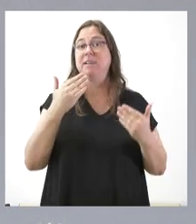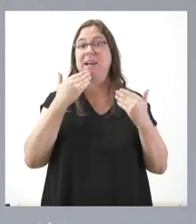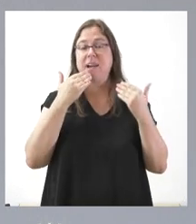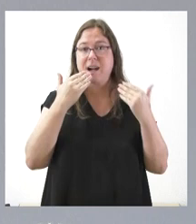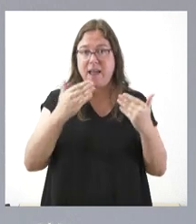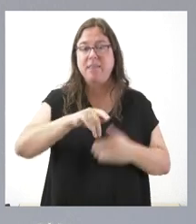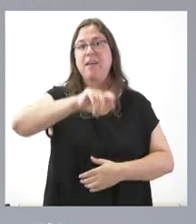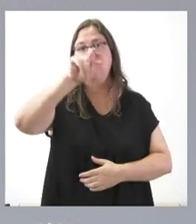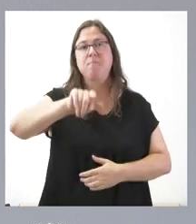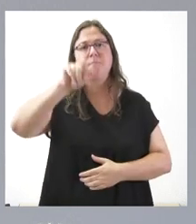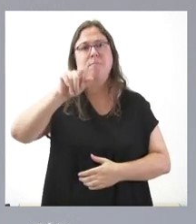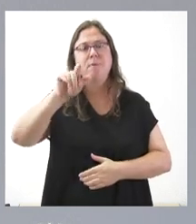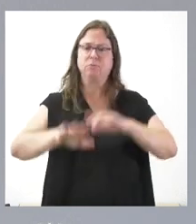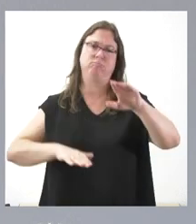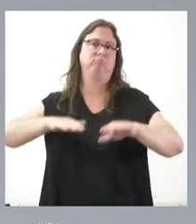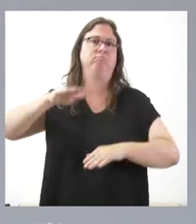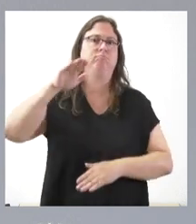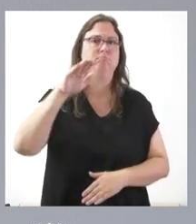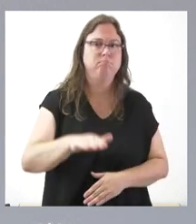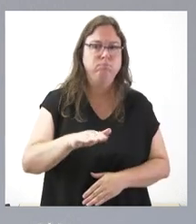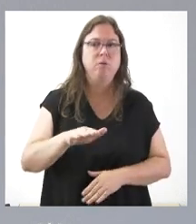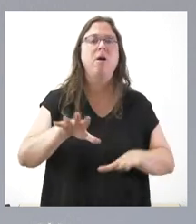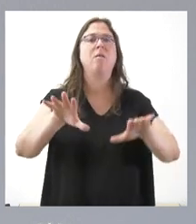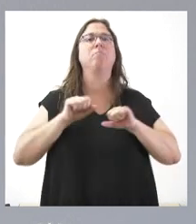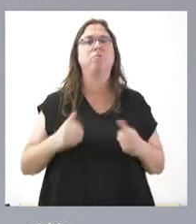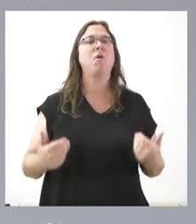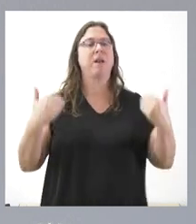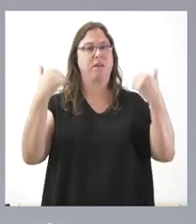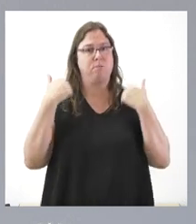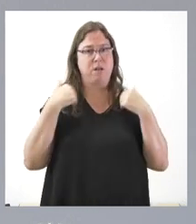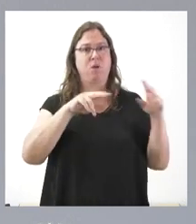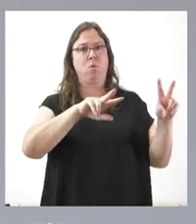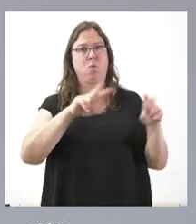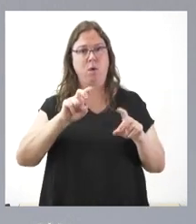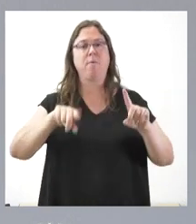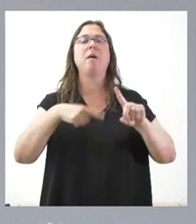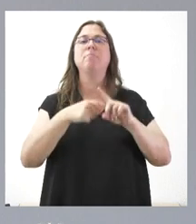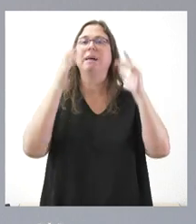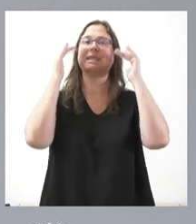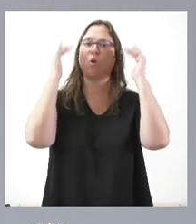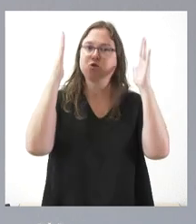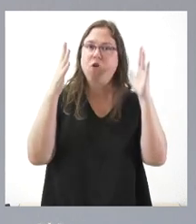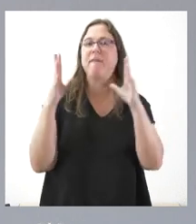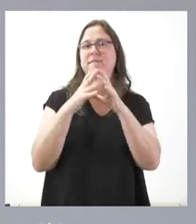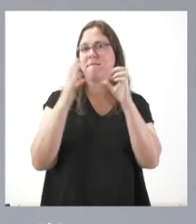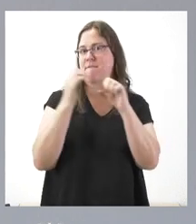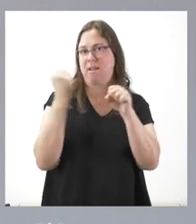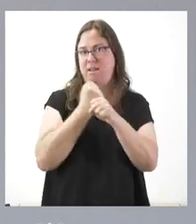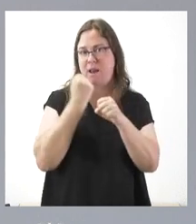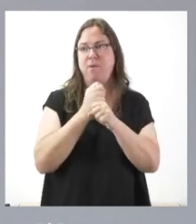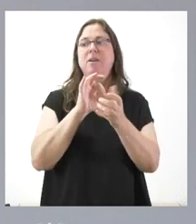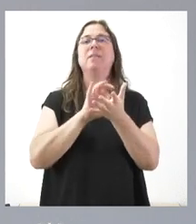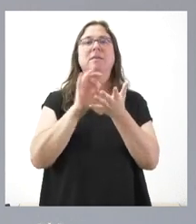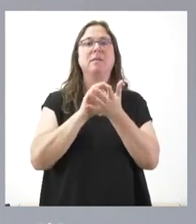aquellas personas que dan un paso adelante, que asumen una nueva responsabilidad, que lo hacen con ilusión, con ganas de trabajo, con ganas de servicio